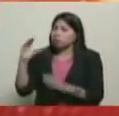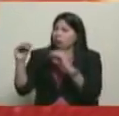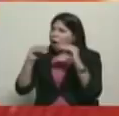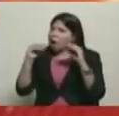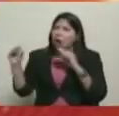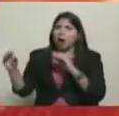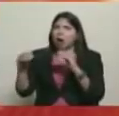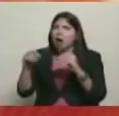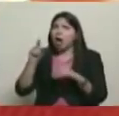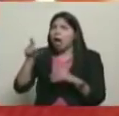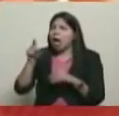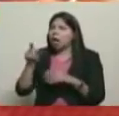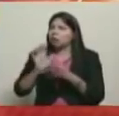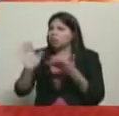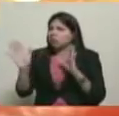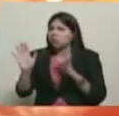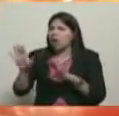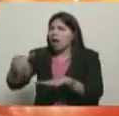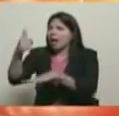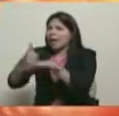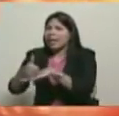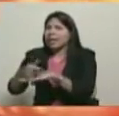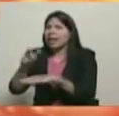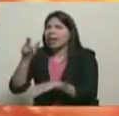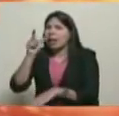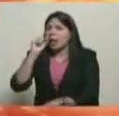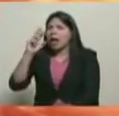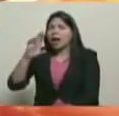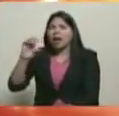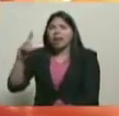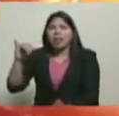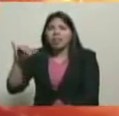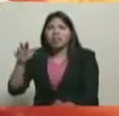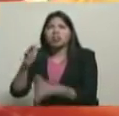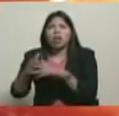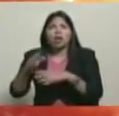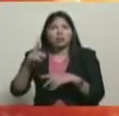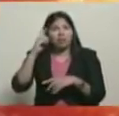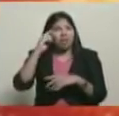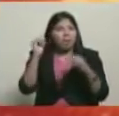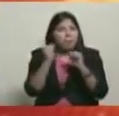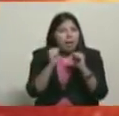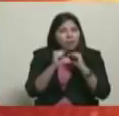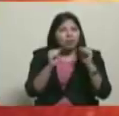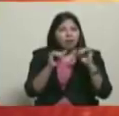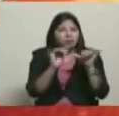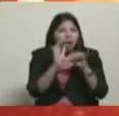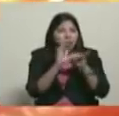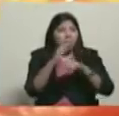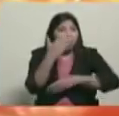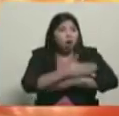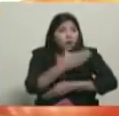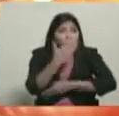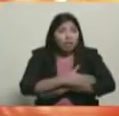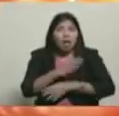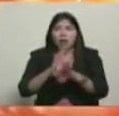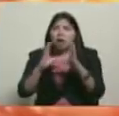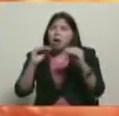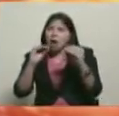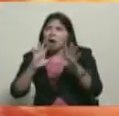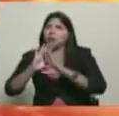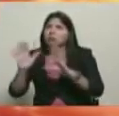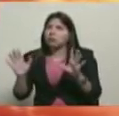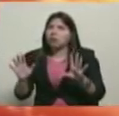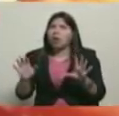él habló con el general Bernardo, el comandante de la red y de los Andes. Están sin novedad, fue la respuesta que él dio. Y el reporte que tenemos hoy en la